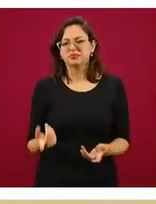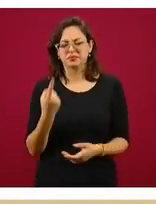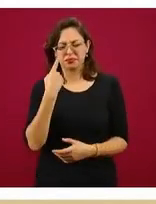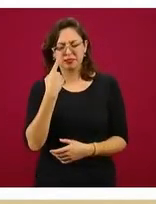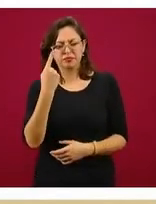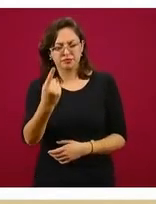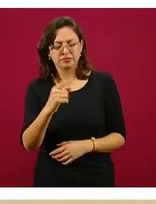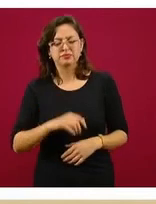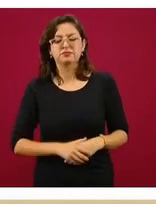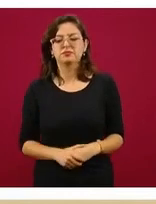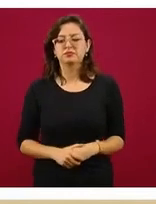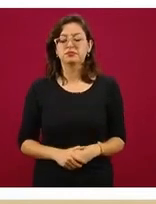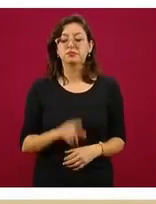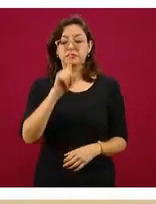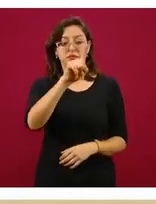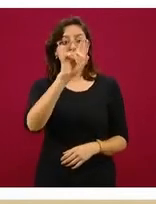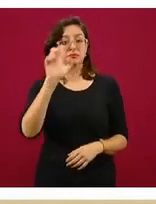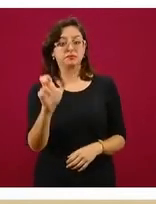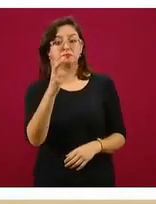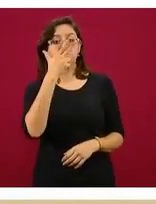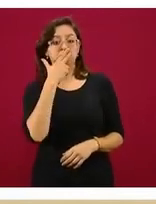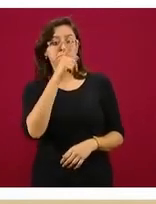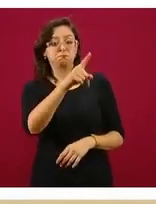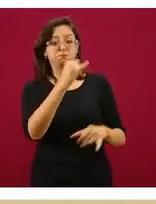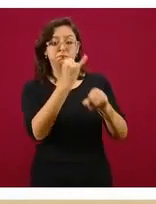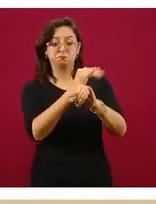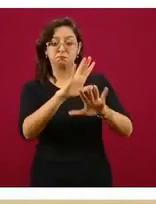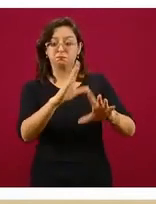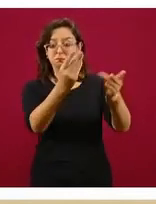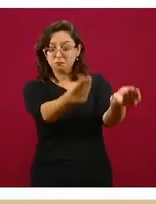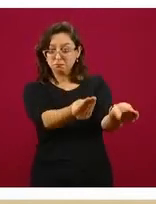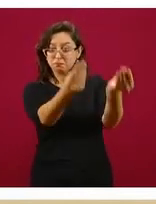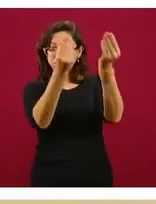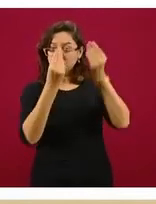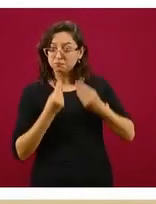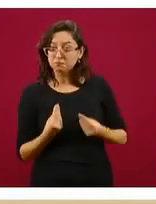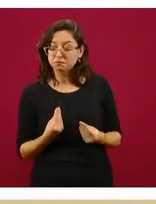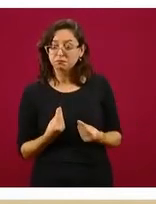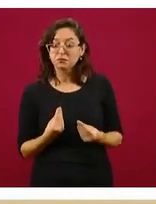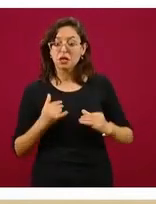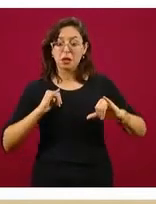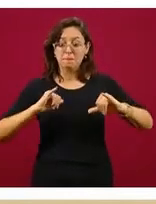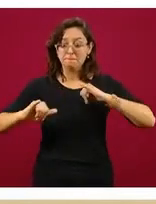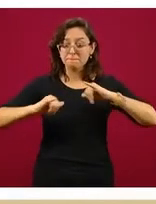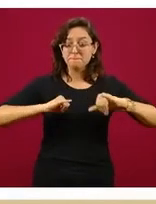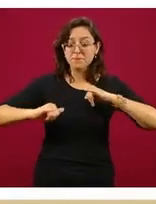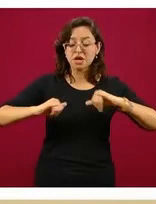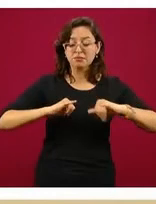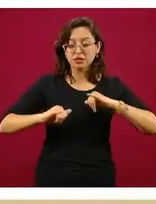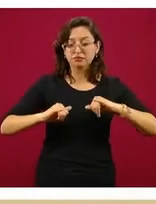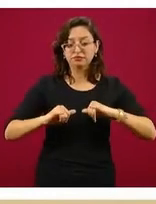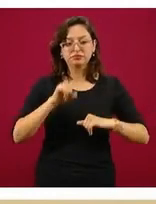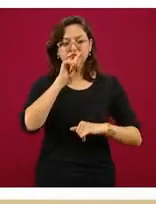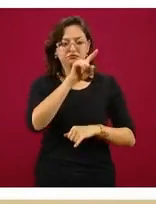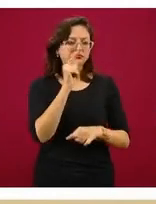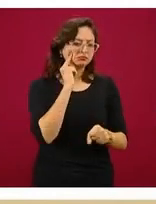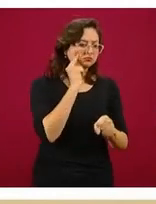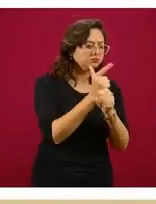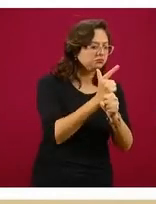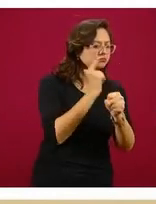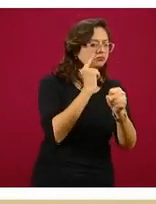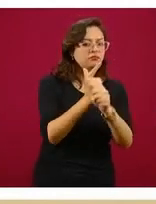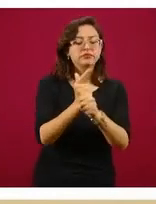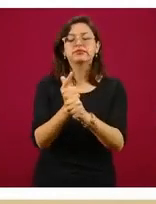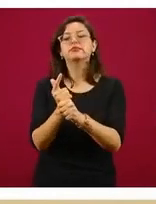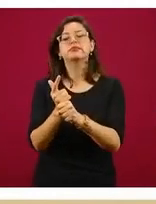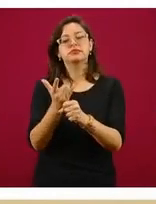El gobierno de Chihuahua nos compartió este mapa en donde ellos identifican, y